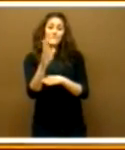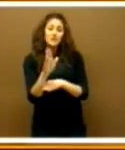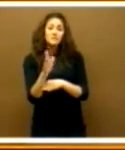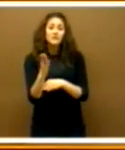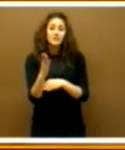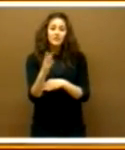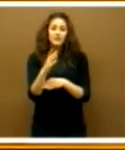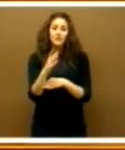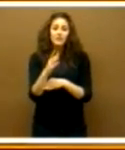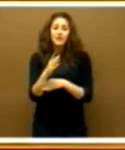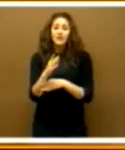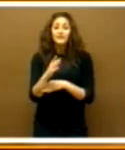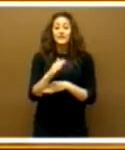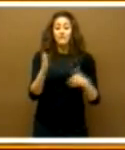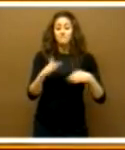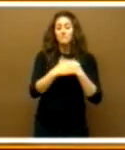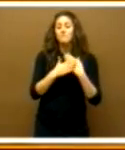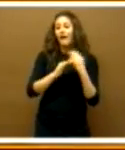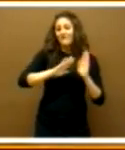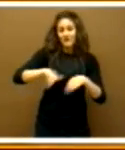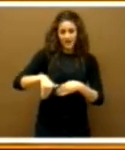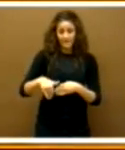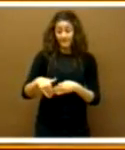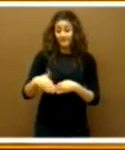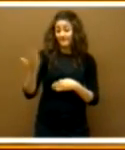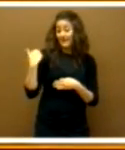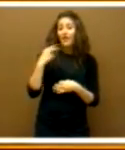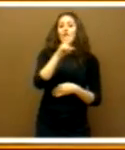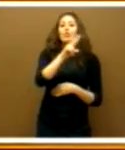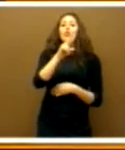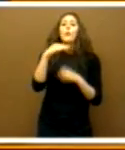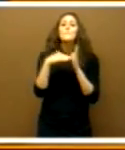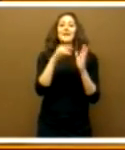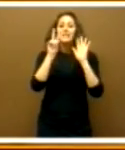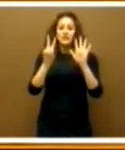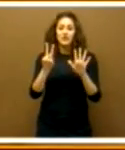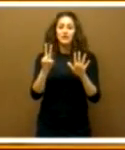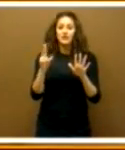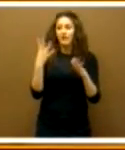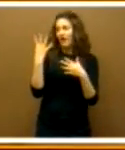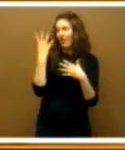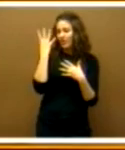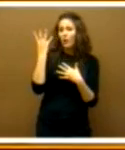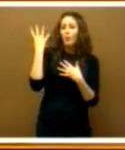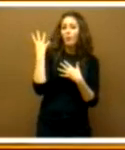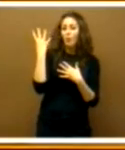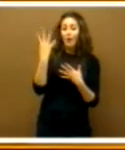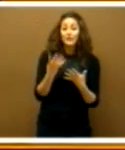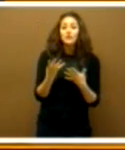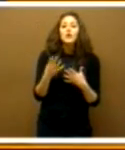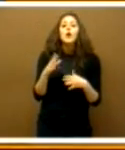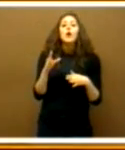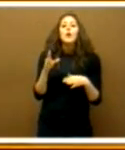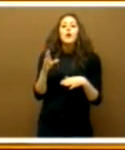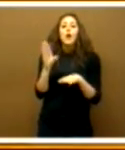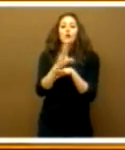final de la legislatura, señora consejera. Fíjese, en el año ya 2007, ya han pasado cuatro años de aquello, la Comisión Europea